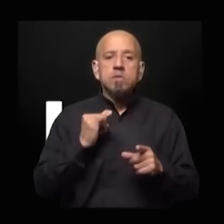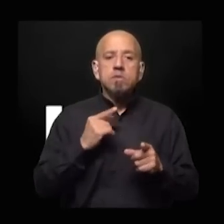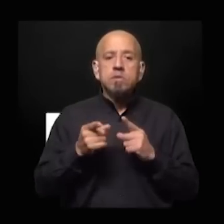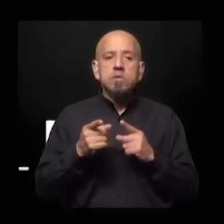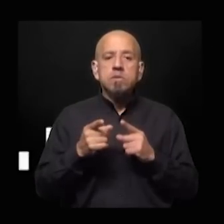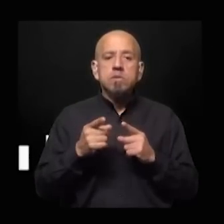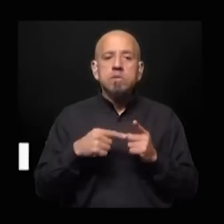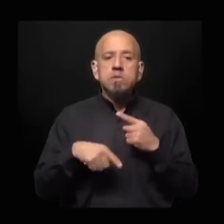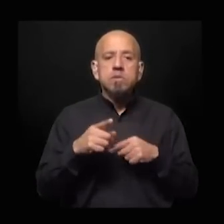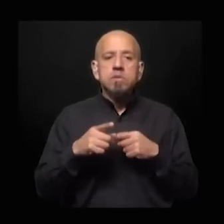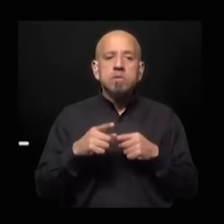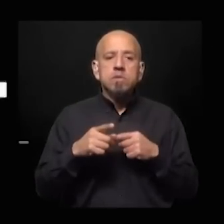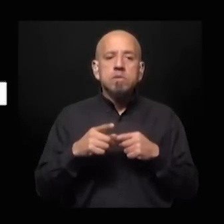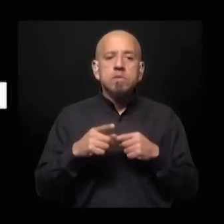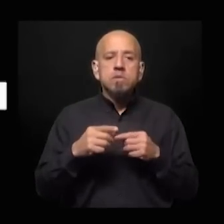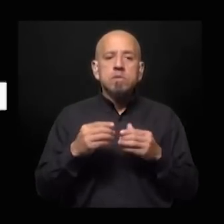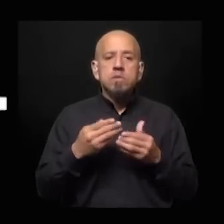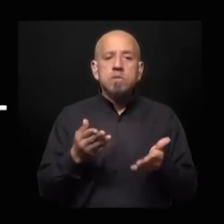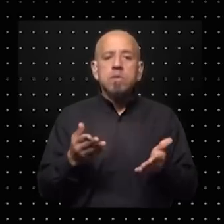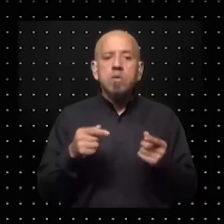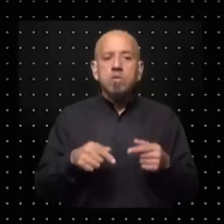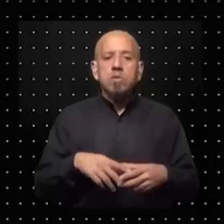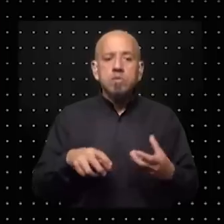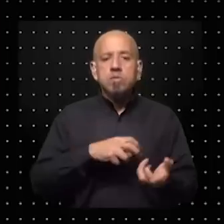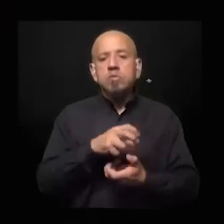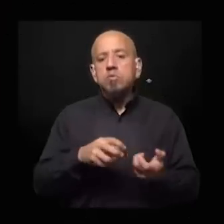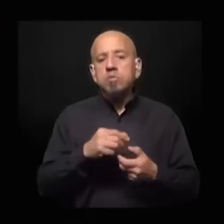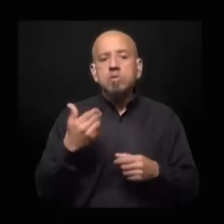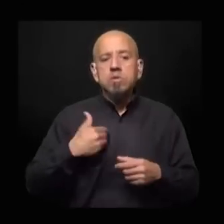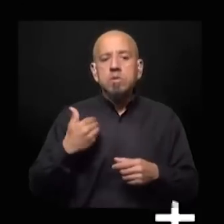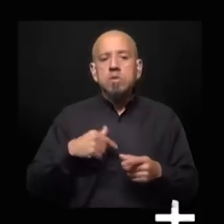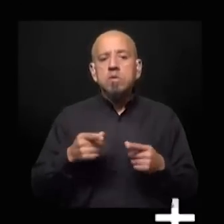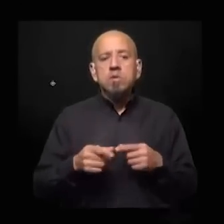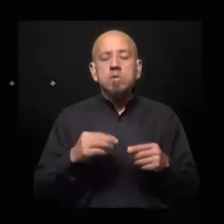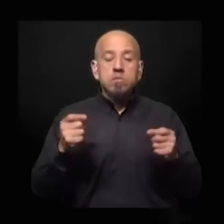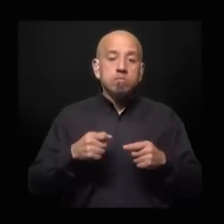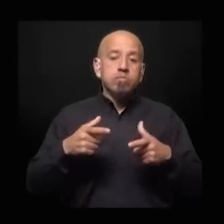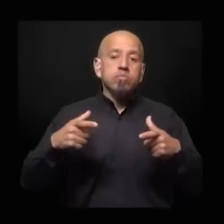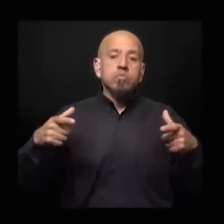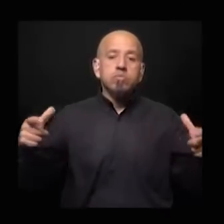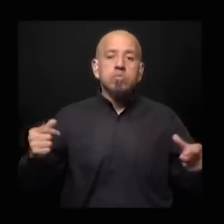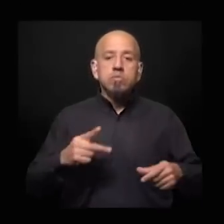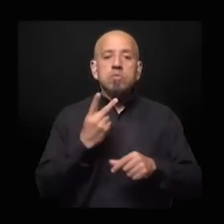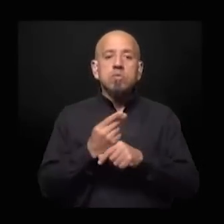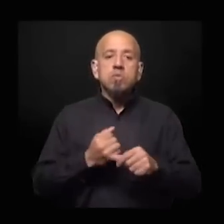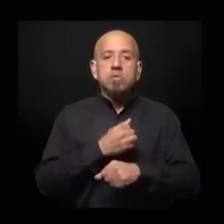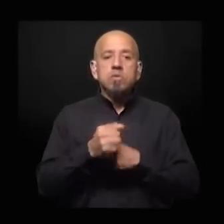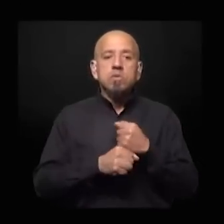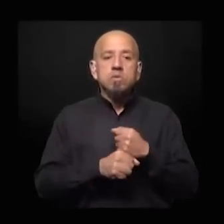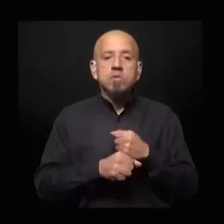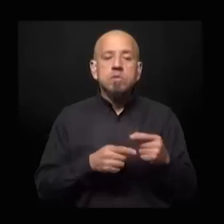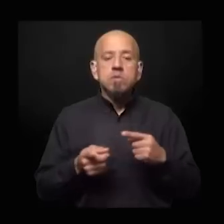logrado distribuir la riqueza que aún con todos estos quilombos genera la Argentina la Argentina creció estos últimos dos años a tasas altas